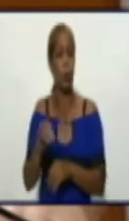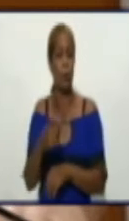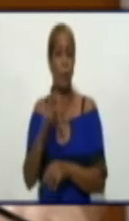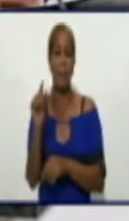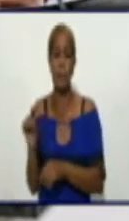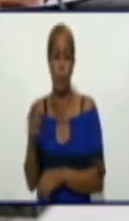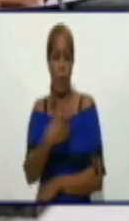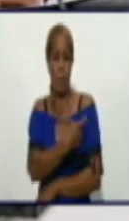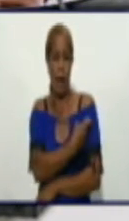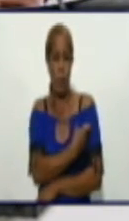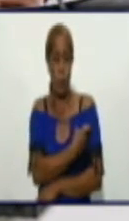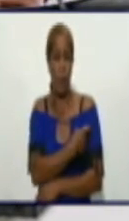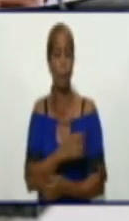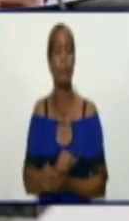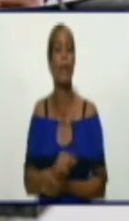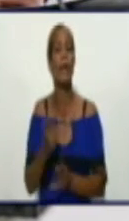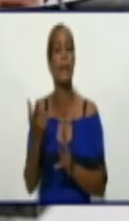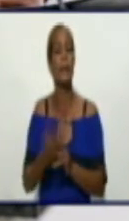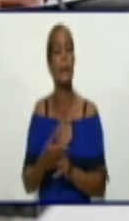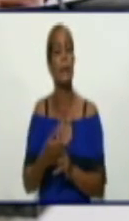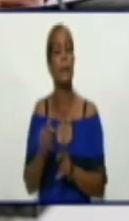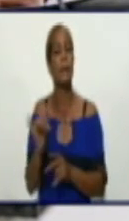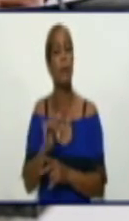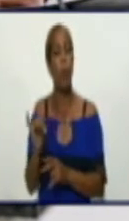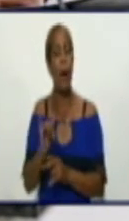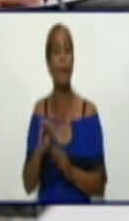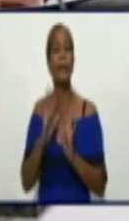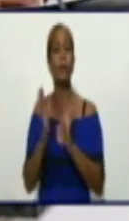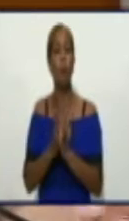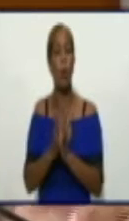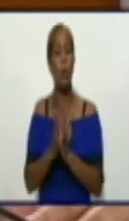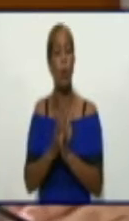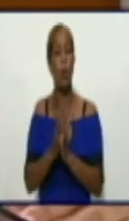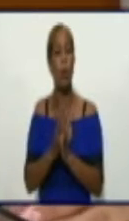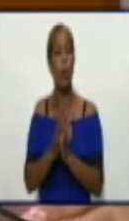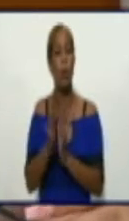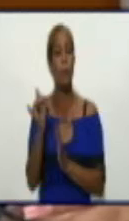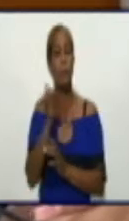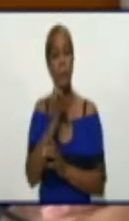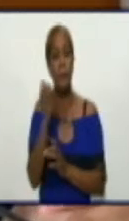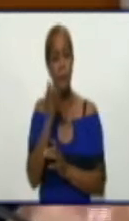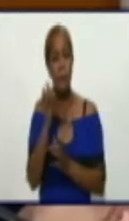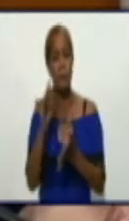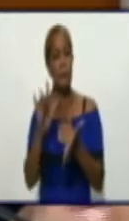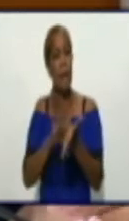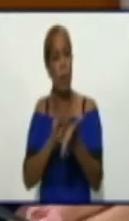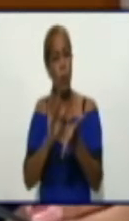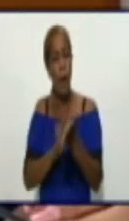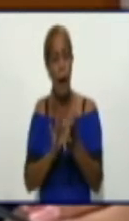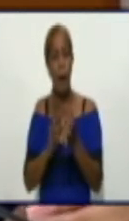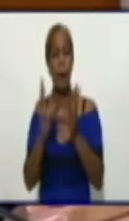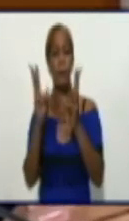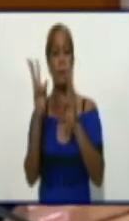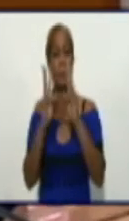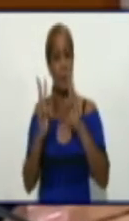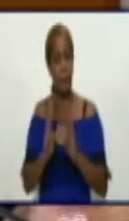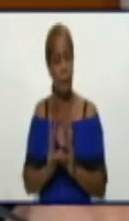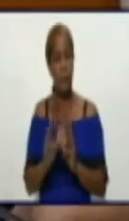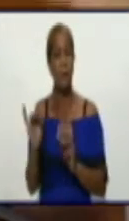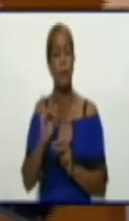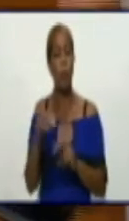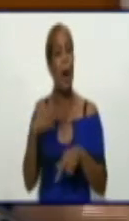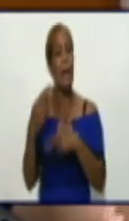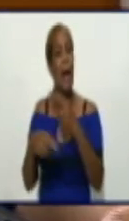Estaremos reflejando además en todos los espacios virtuales cada una de las actividades. Hemos confeccionado también tarjetas